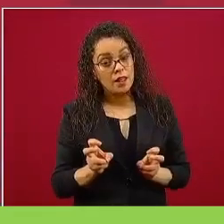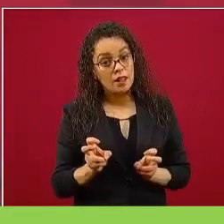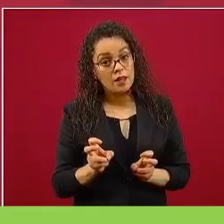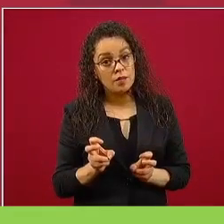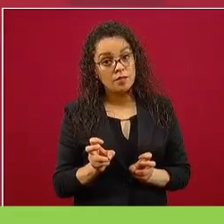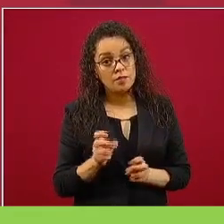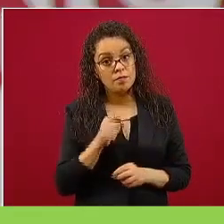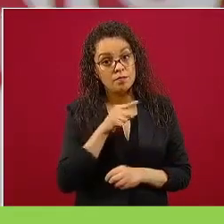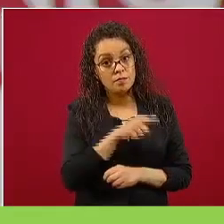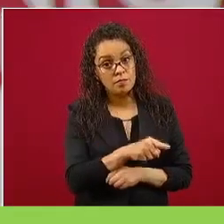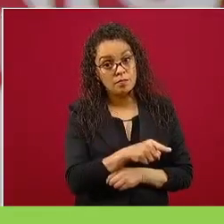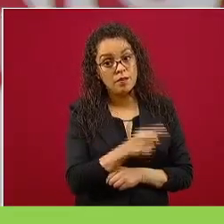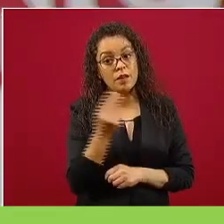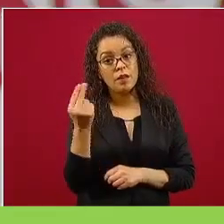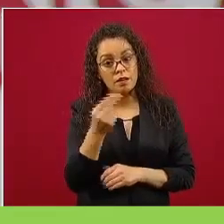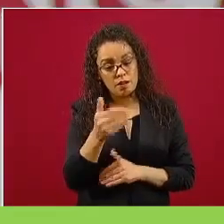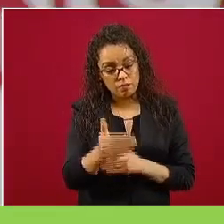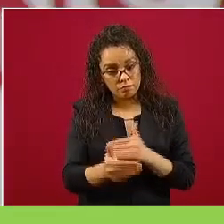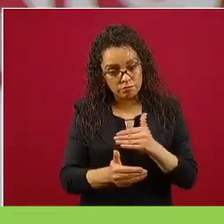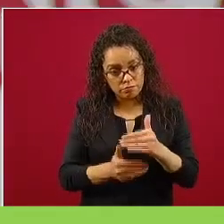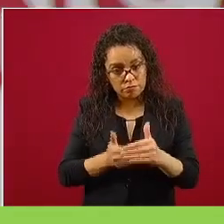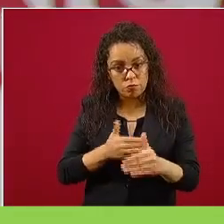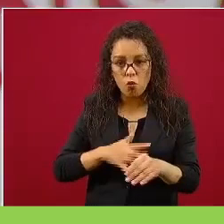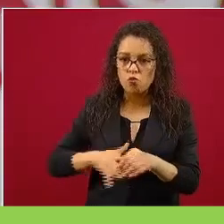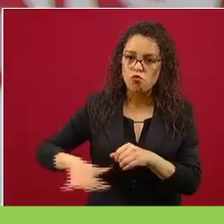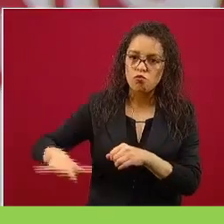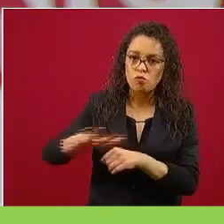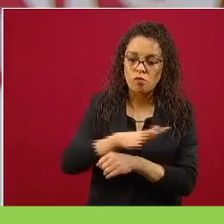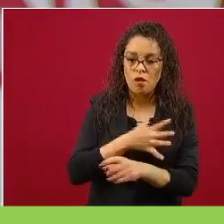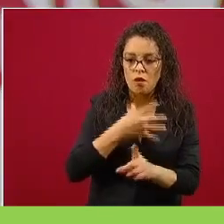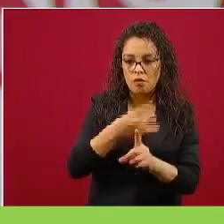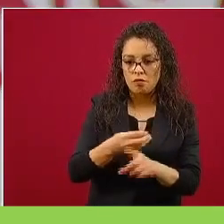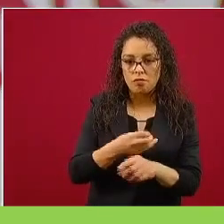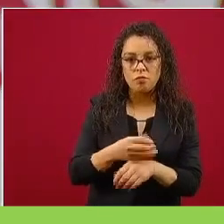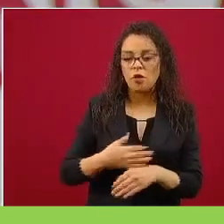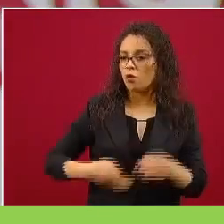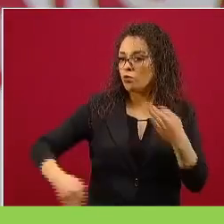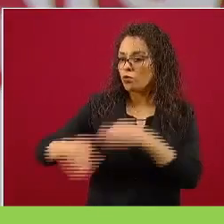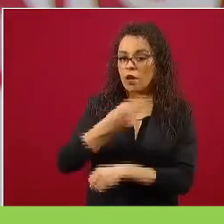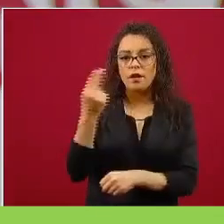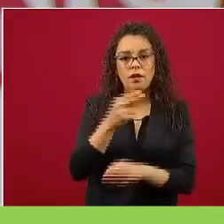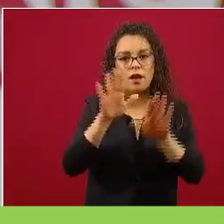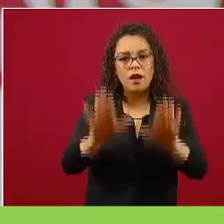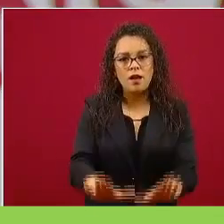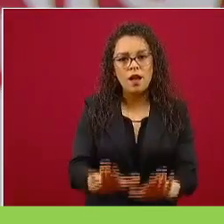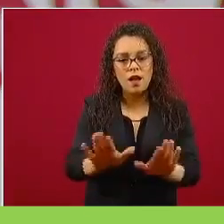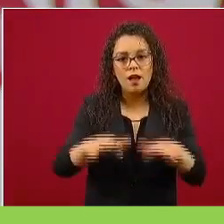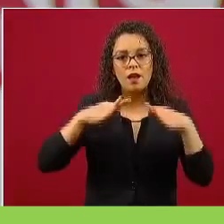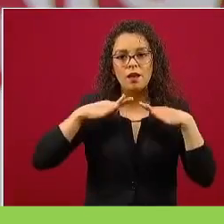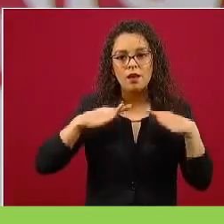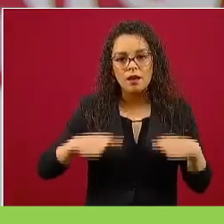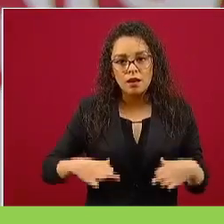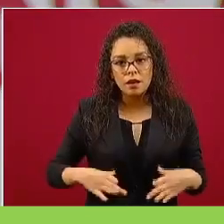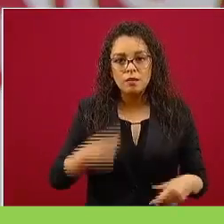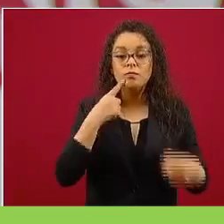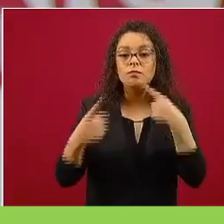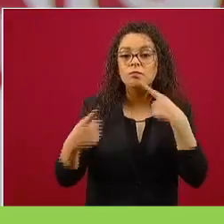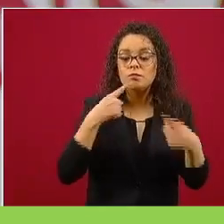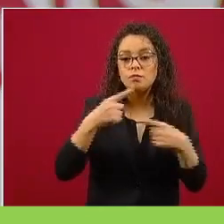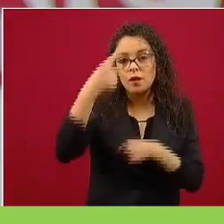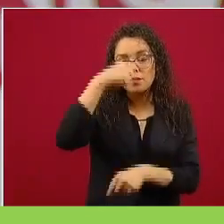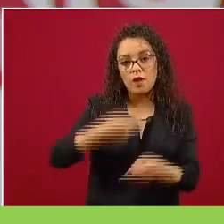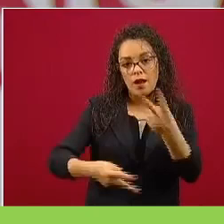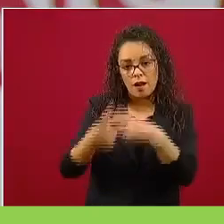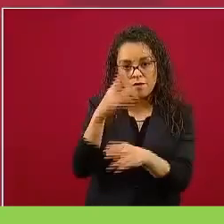resolviendo entre todos y que todo el mundo se serene y se llegue a un acuerdo, nada